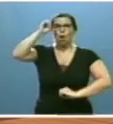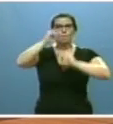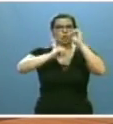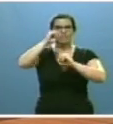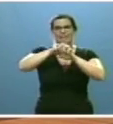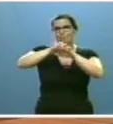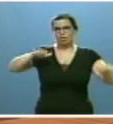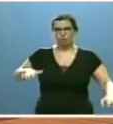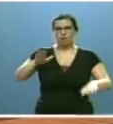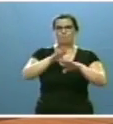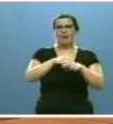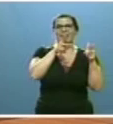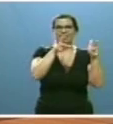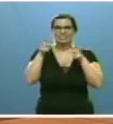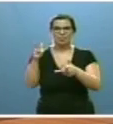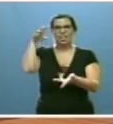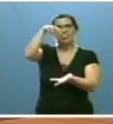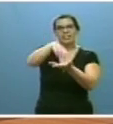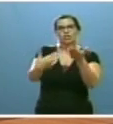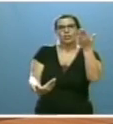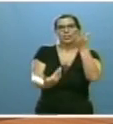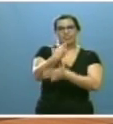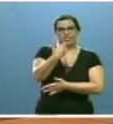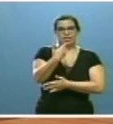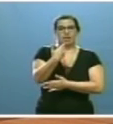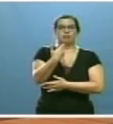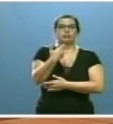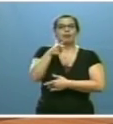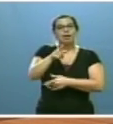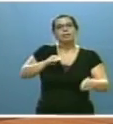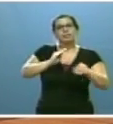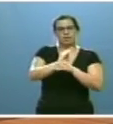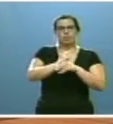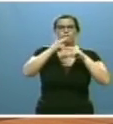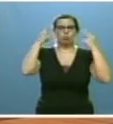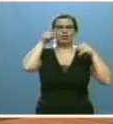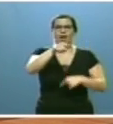residenciales y de centros de día que reciben financiación pública.